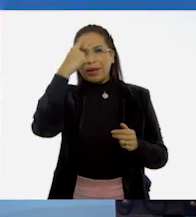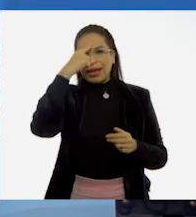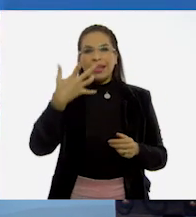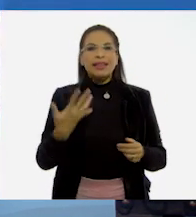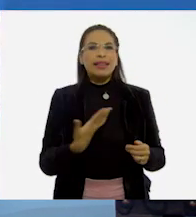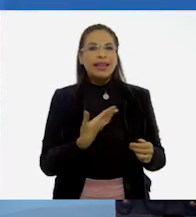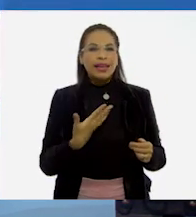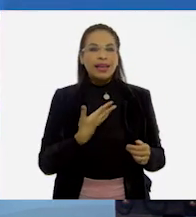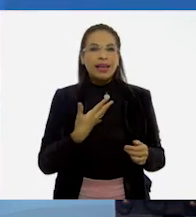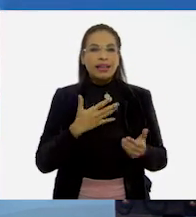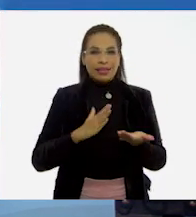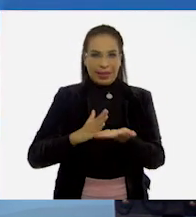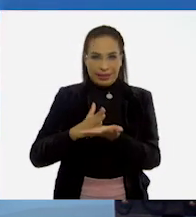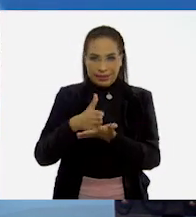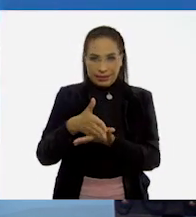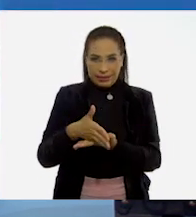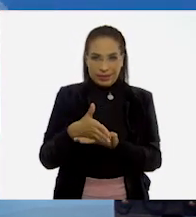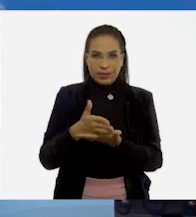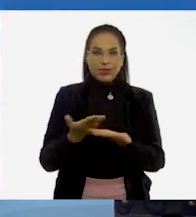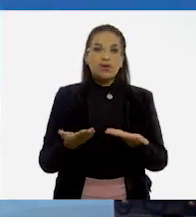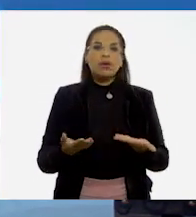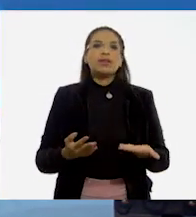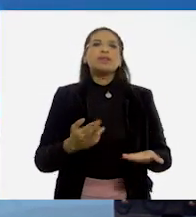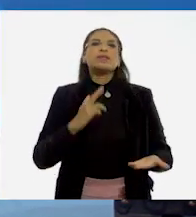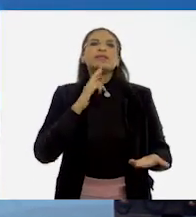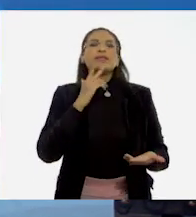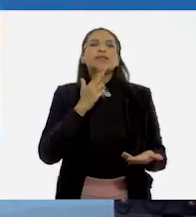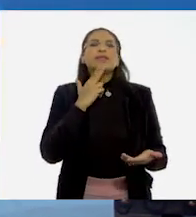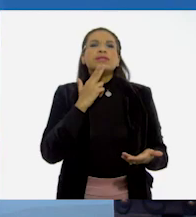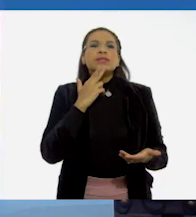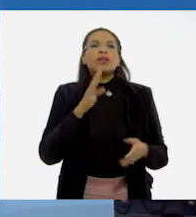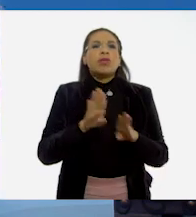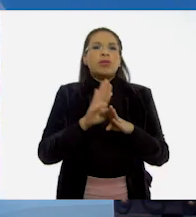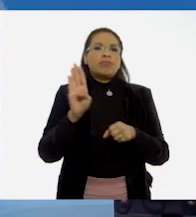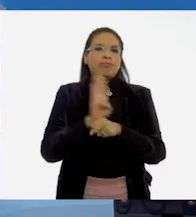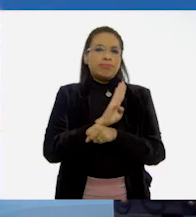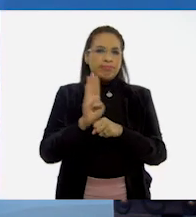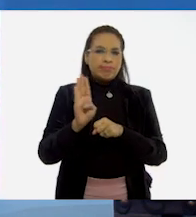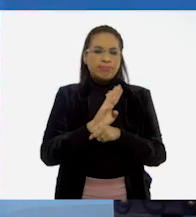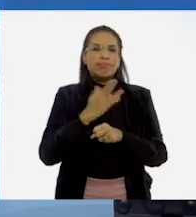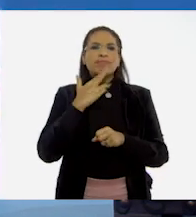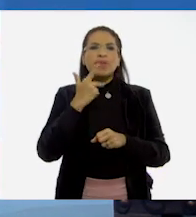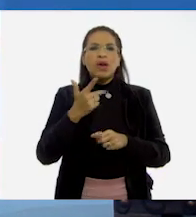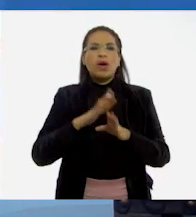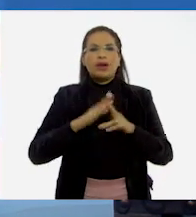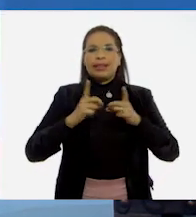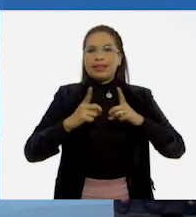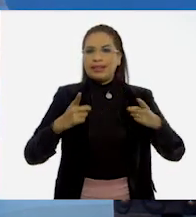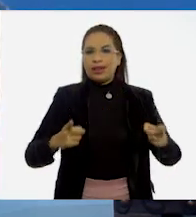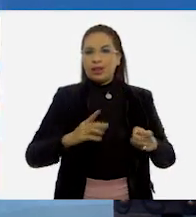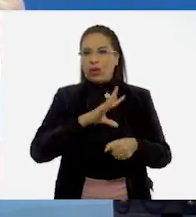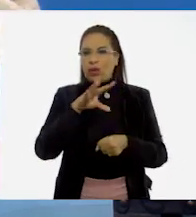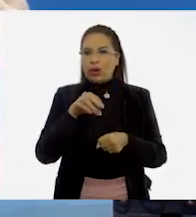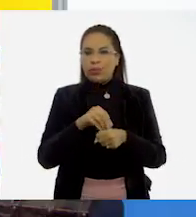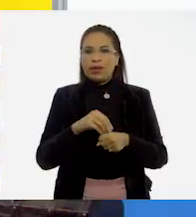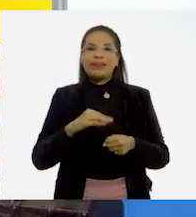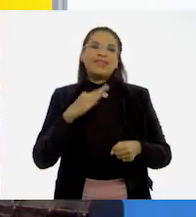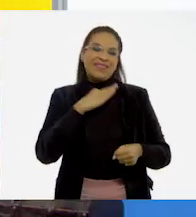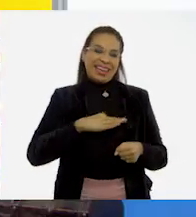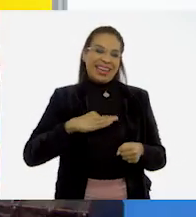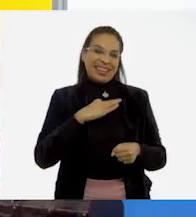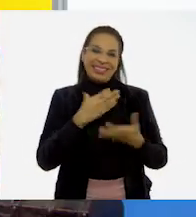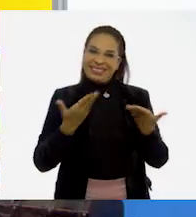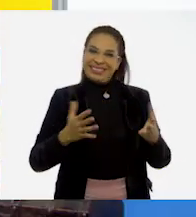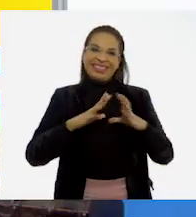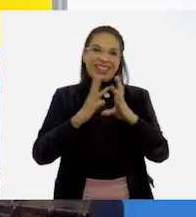tengamos acceso al bienestar, al pleno desarrollo y ser felices en